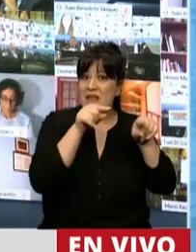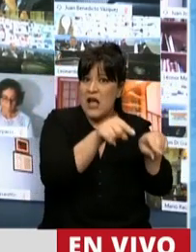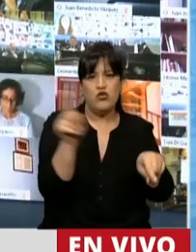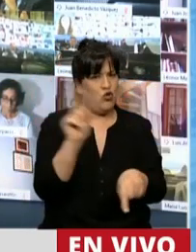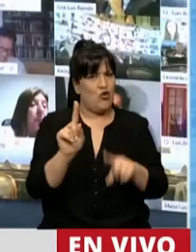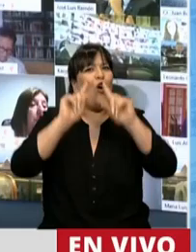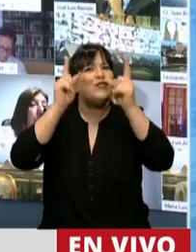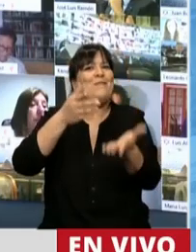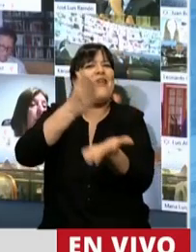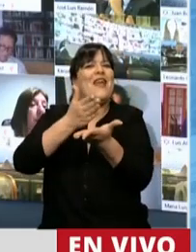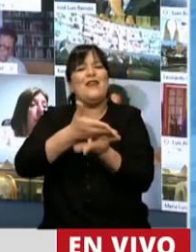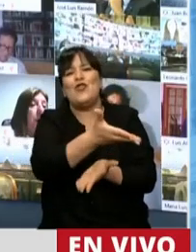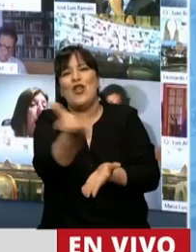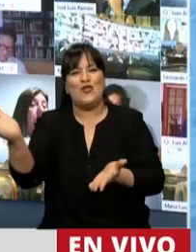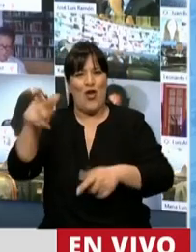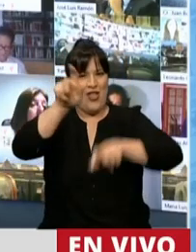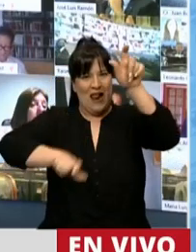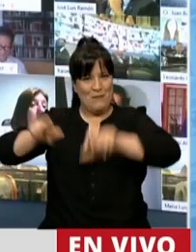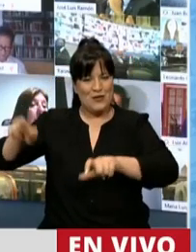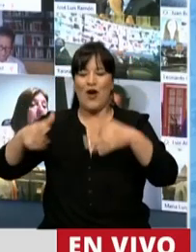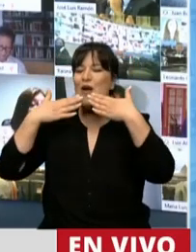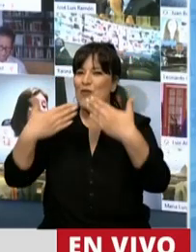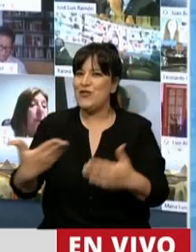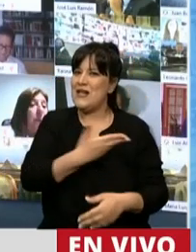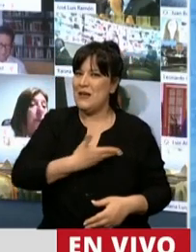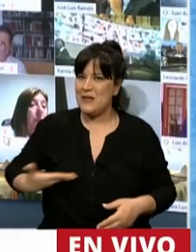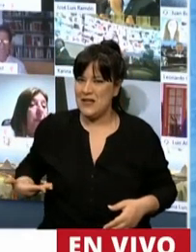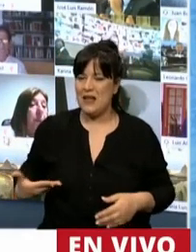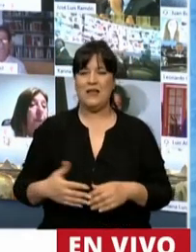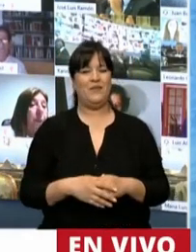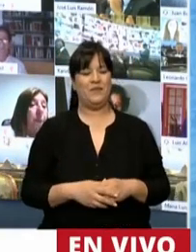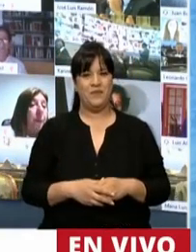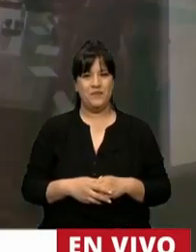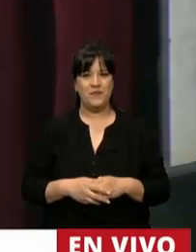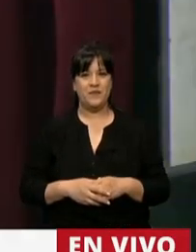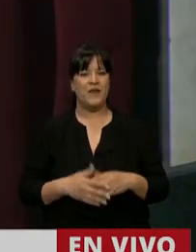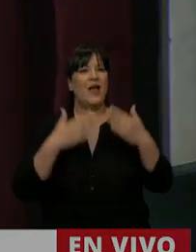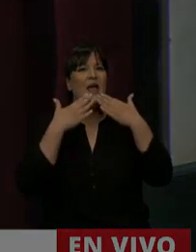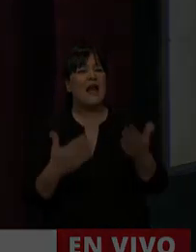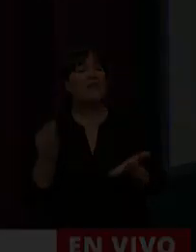mucho tiempo reclamando, hoy podamos hacerlo en un hecho concreto y real. No solamente para los